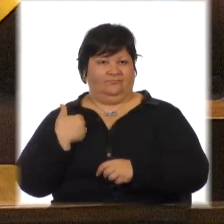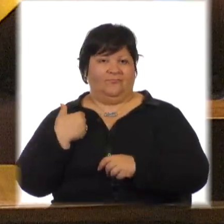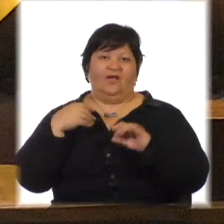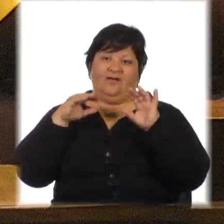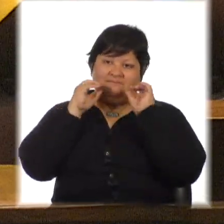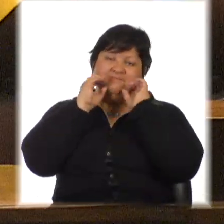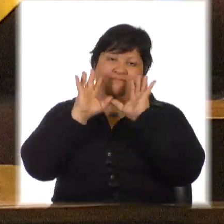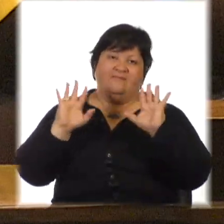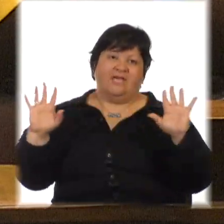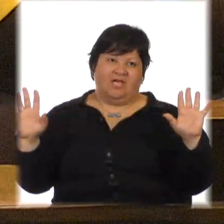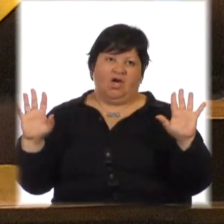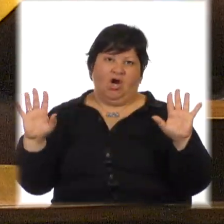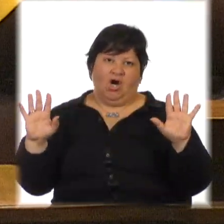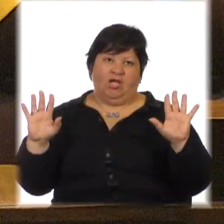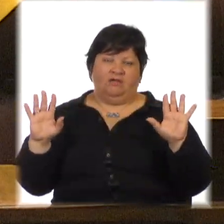cristiano, conservador.